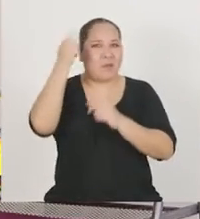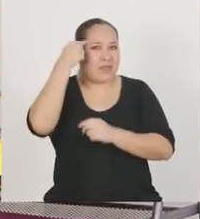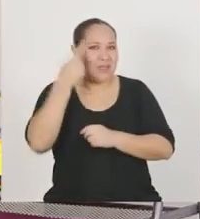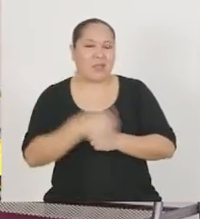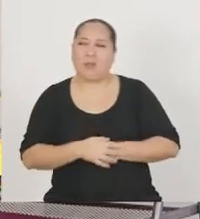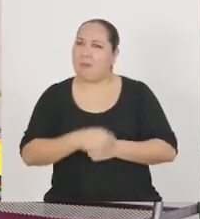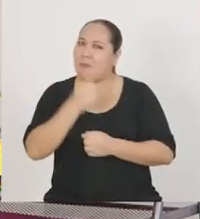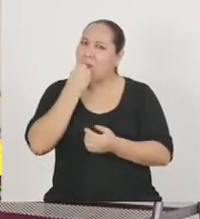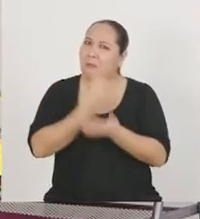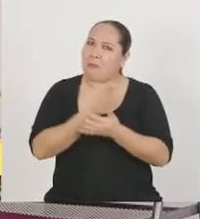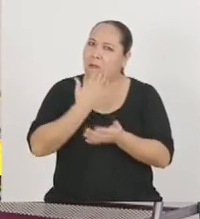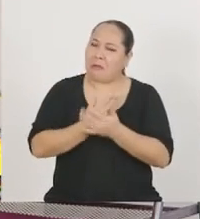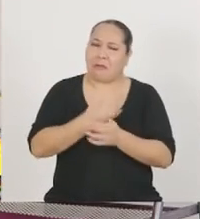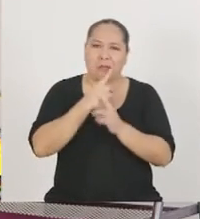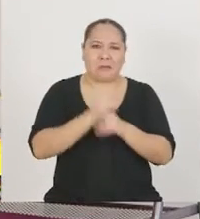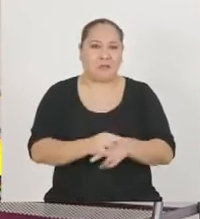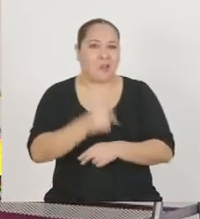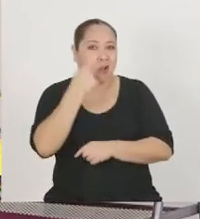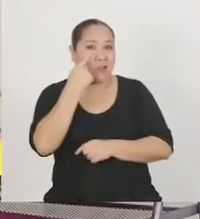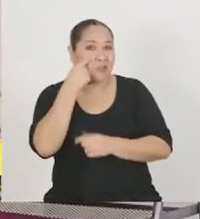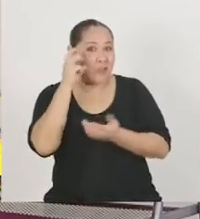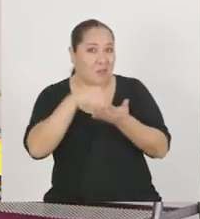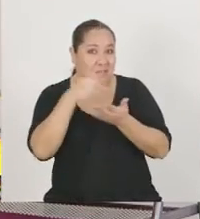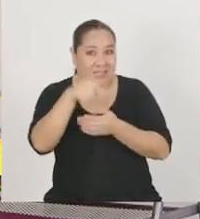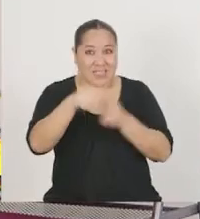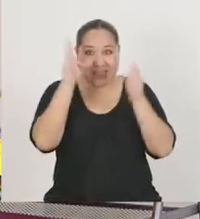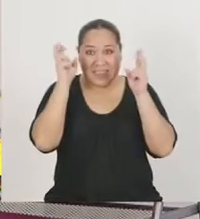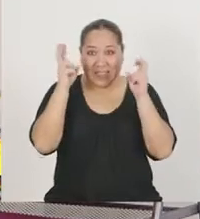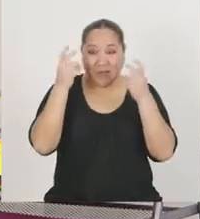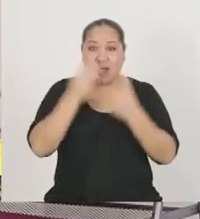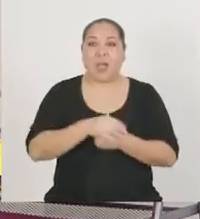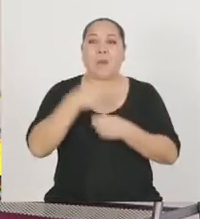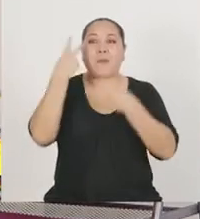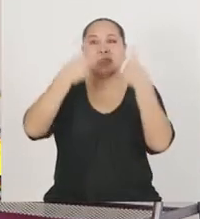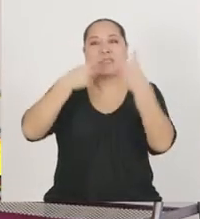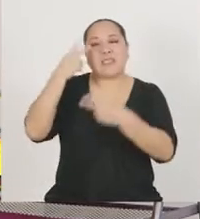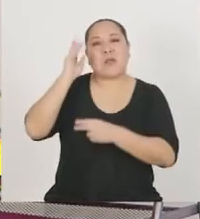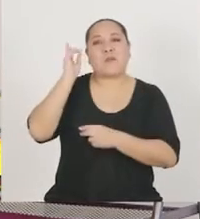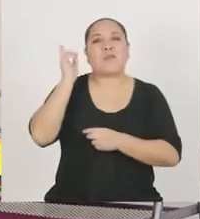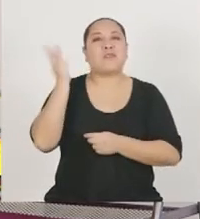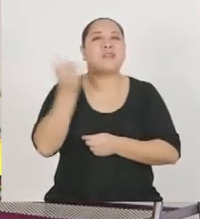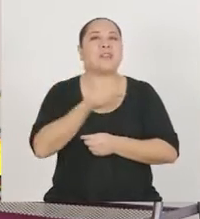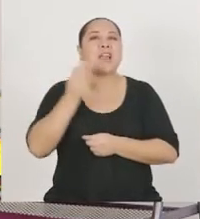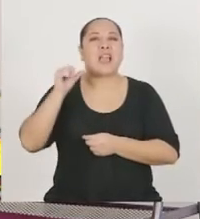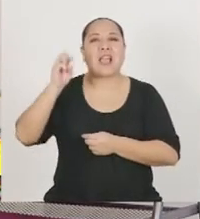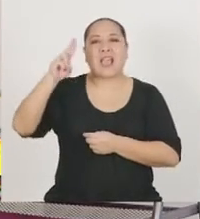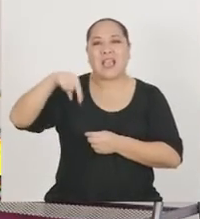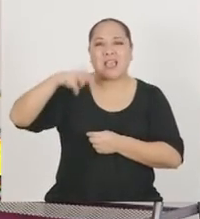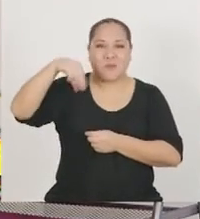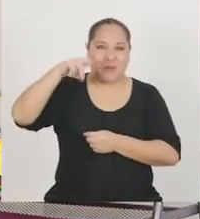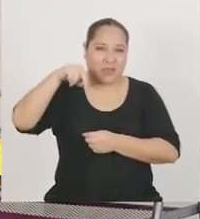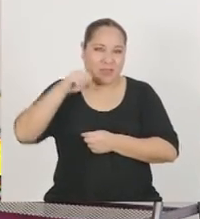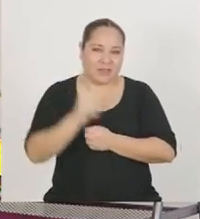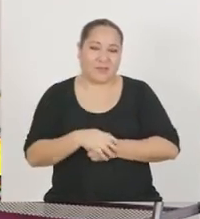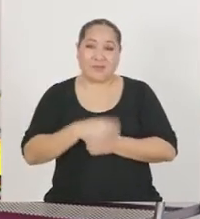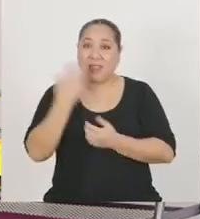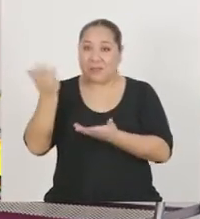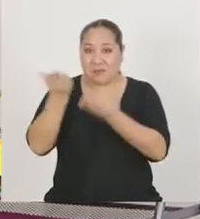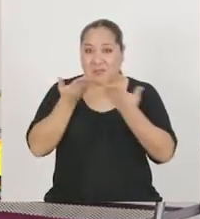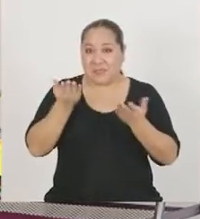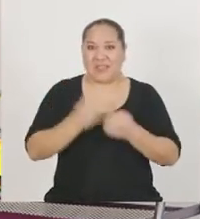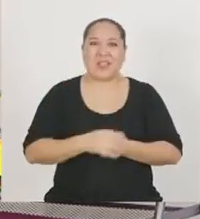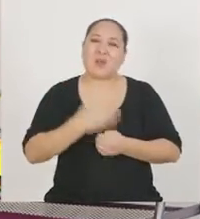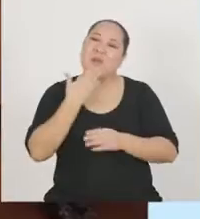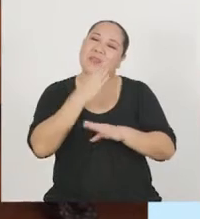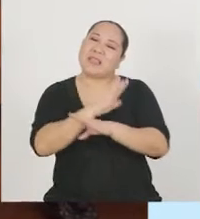Y para conocer más sobre el tema de hoy, tenemos la visita de nuestra profesora Carmen Chávez, a quien le damos la bienvenida. ¡Buenas